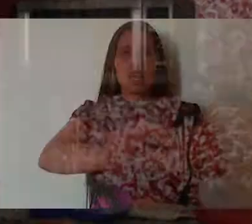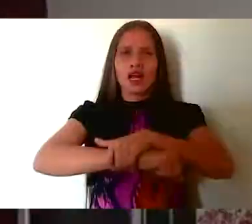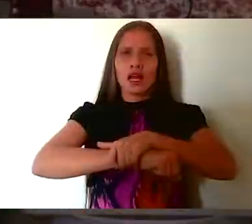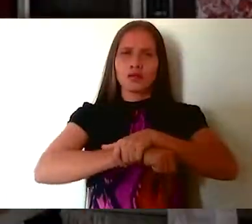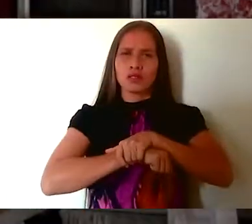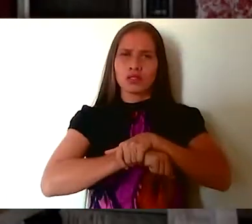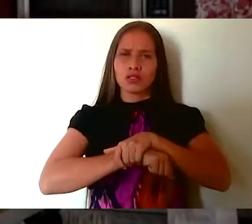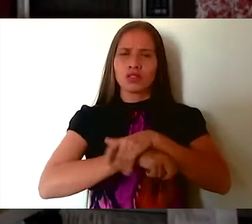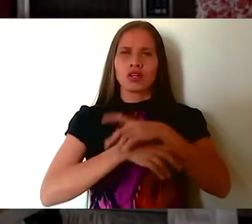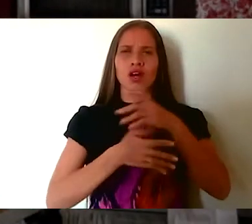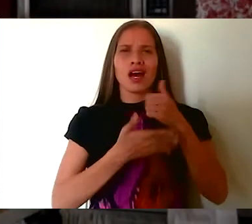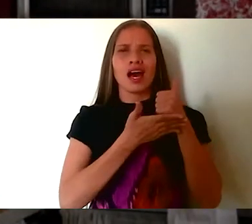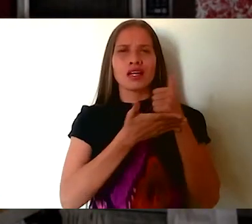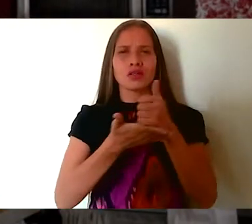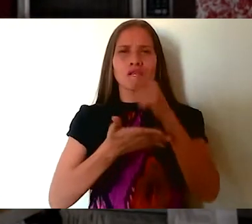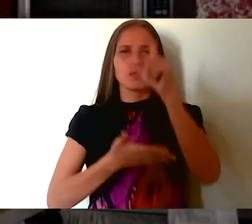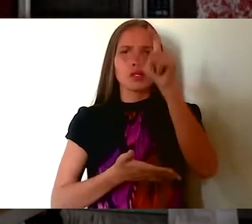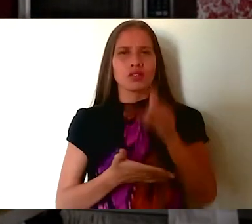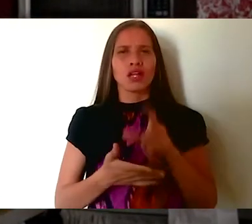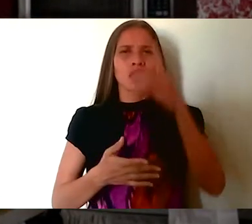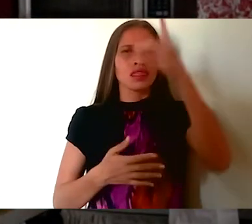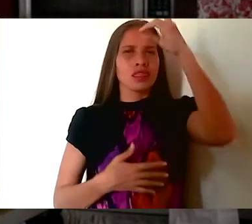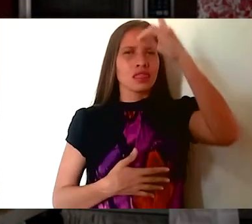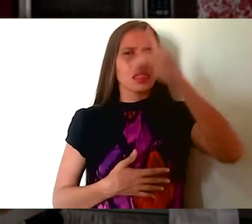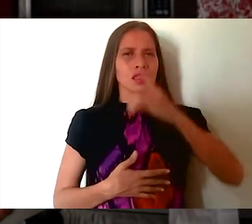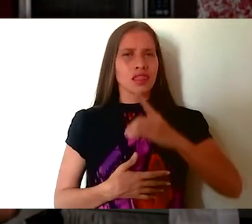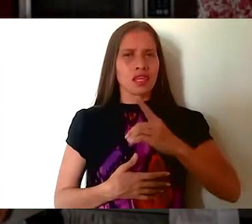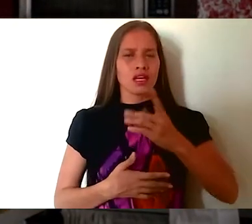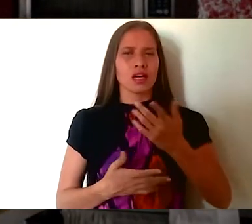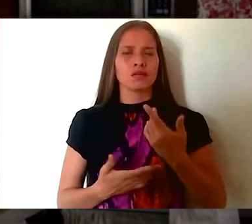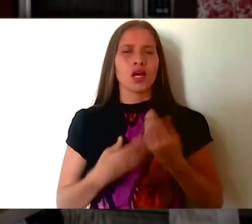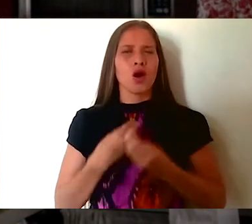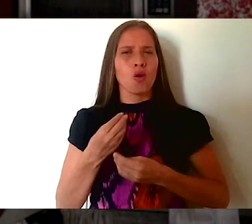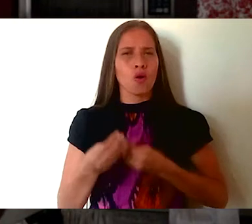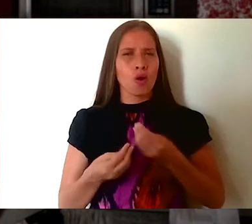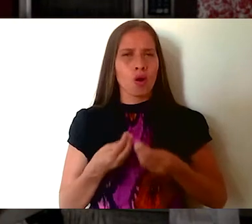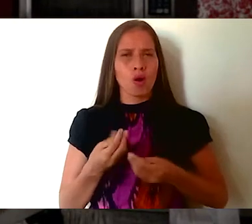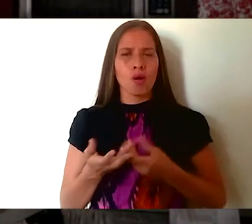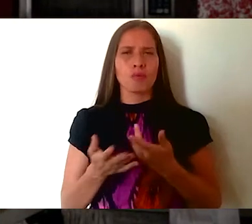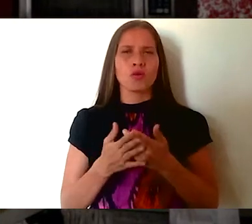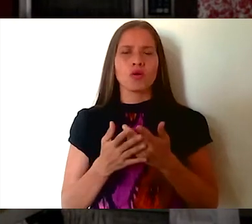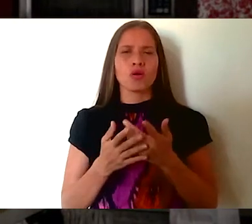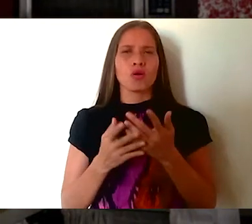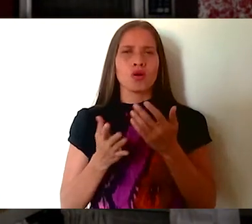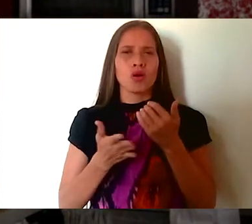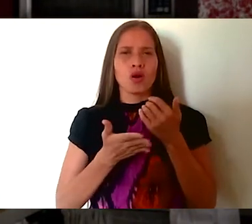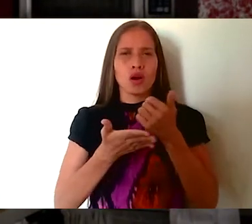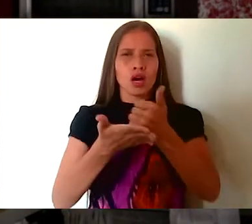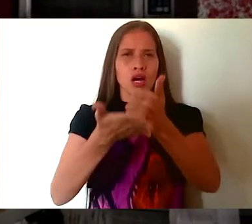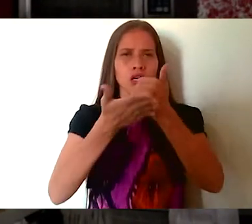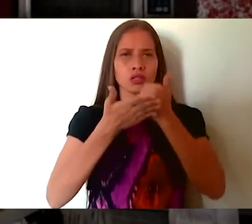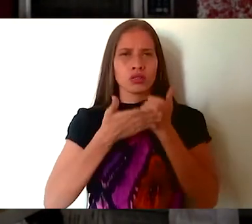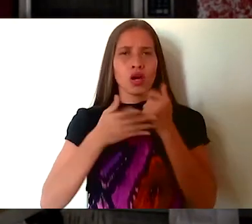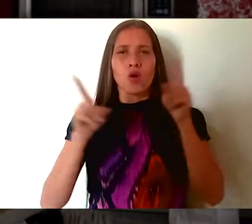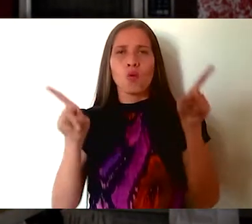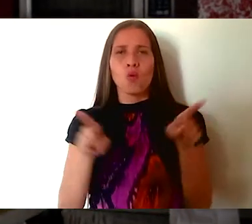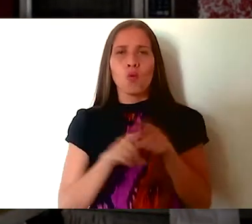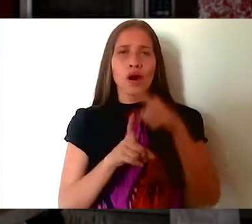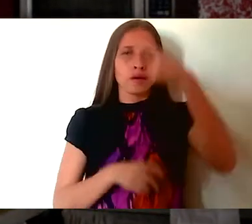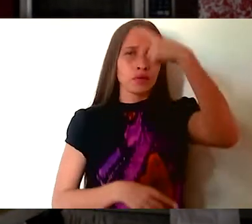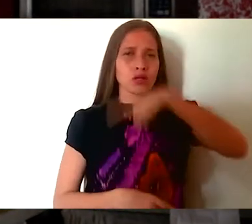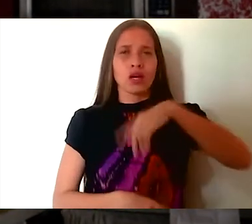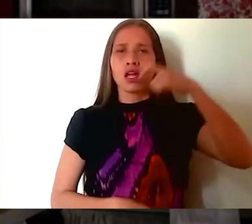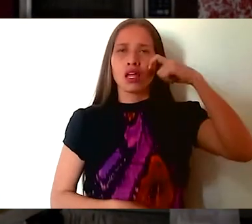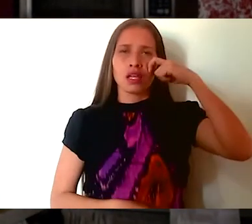La Comisión de Seguridad Hernández parte de que las personas con discapacidad fuimos visibilizadas en este